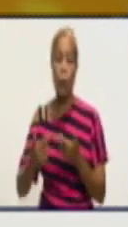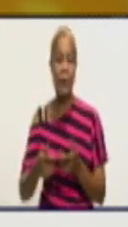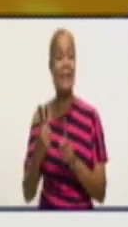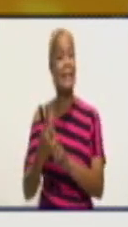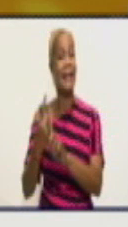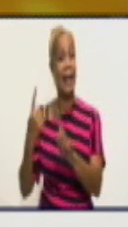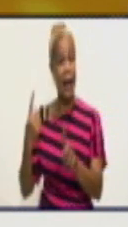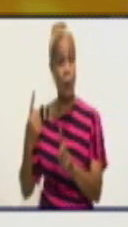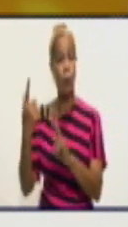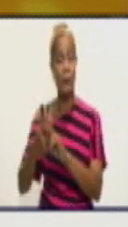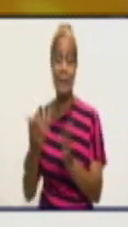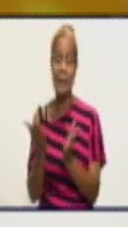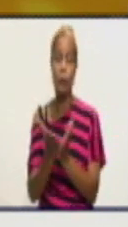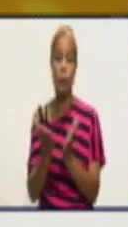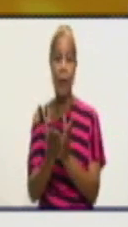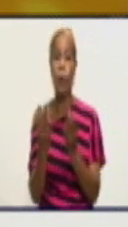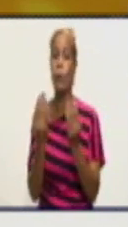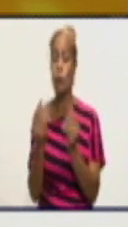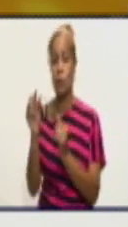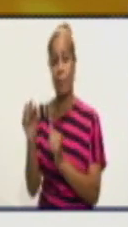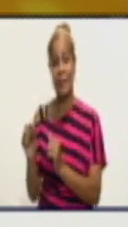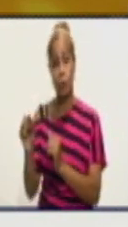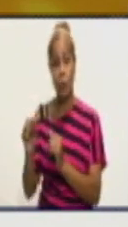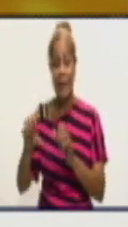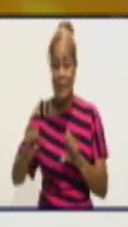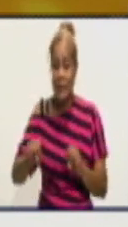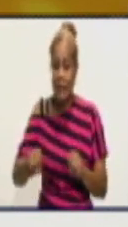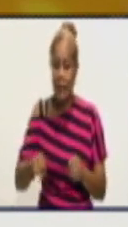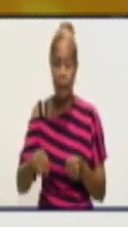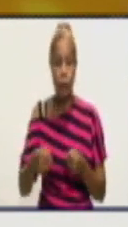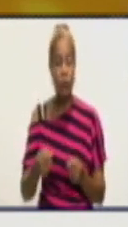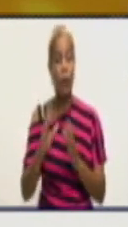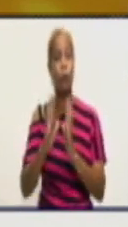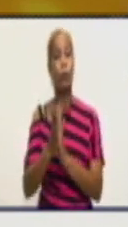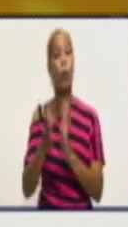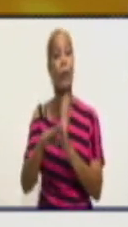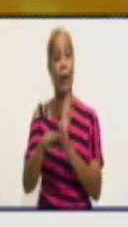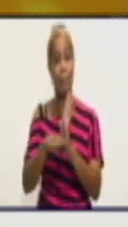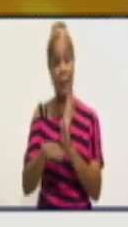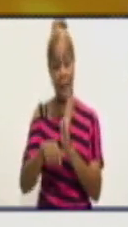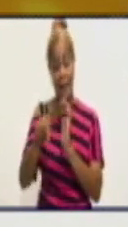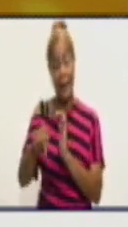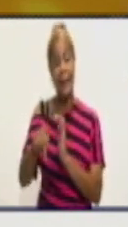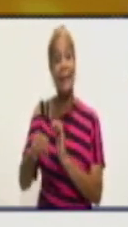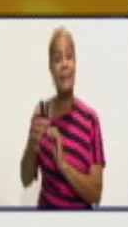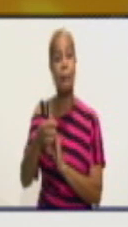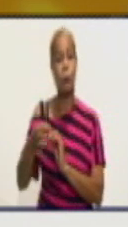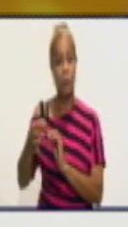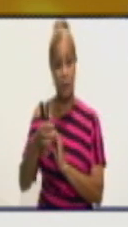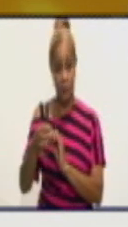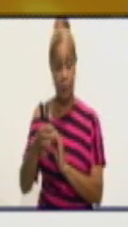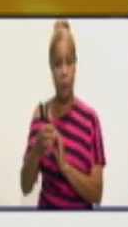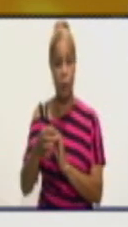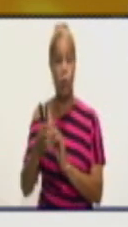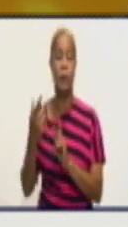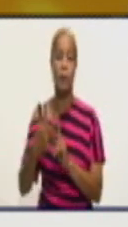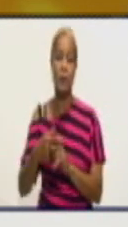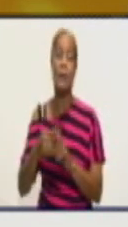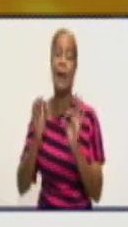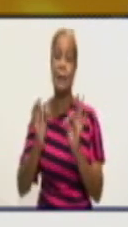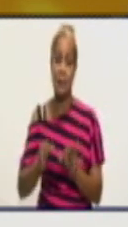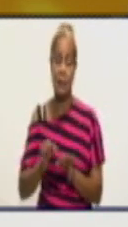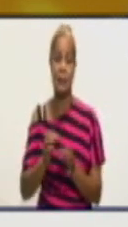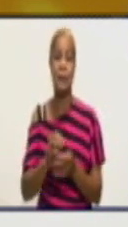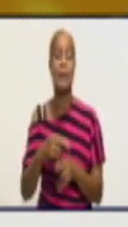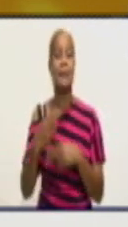estudiaron. Ahí se reforzaron las medidas en estos municipios del control en frontera, la entrada de los mismos, y bueno, ahí se extreman todo